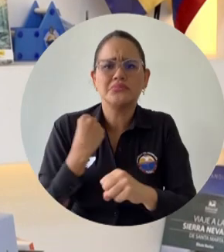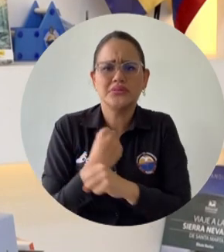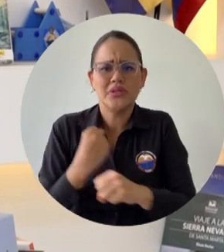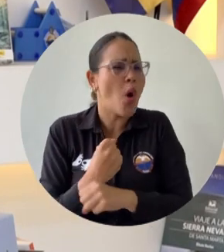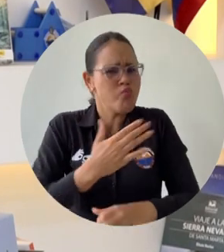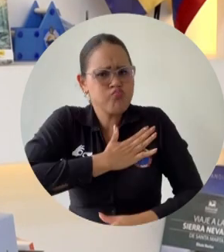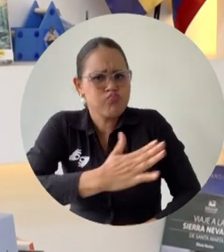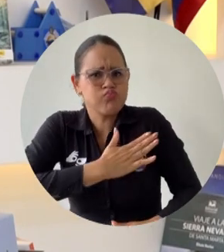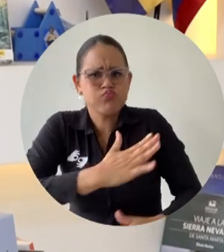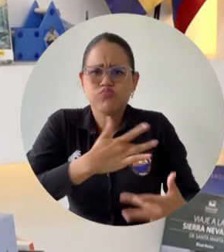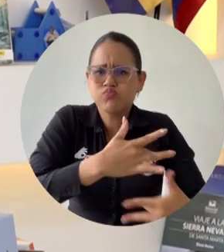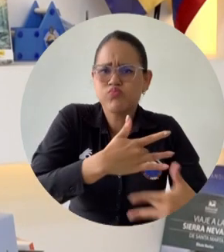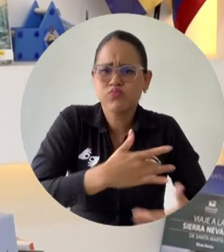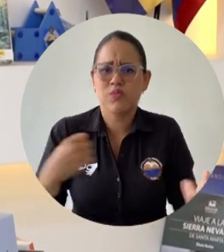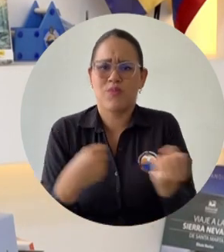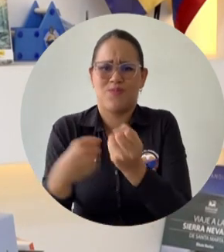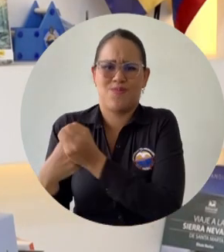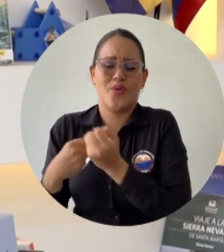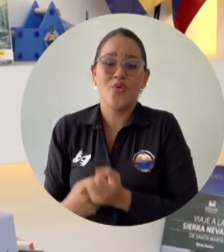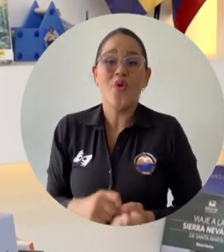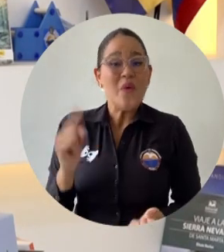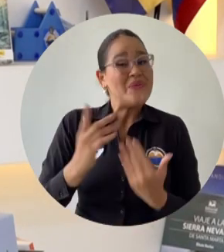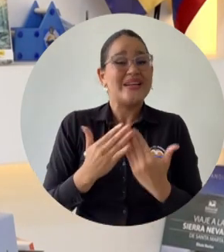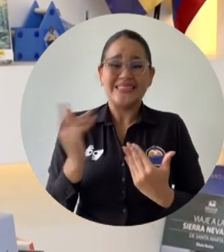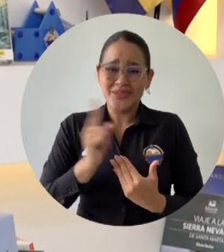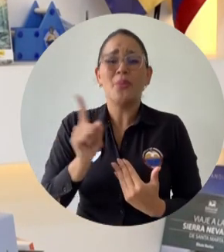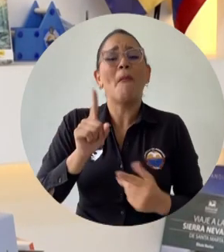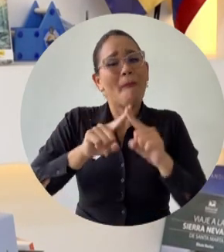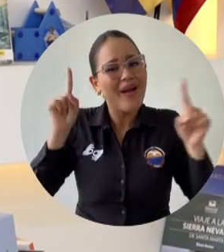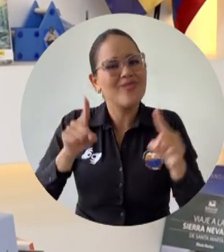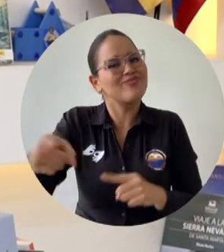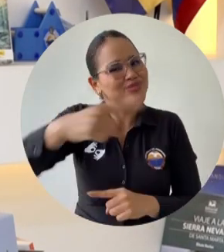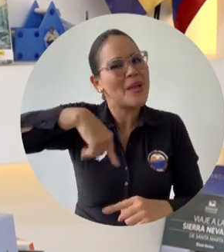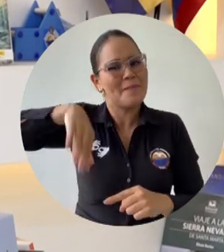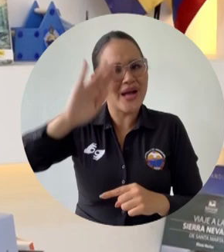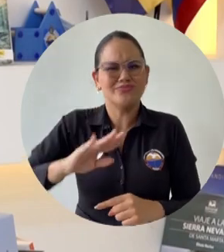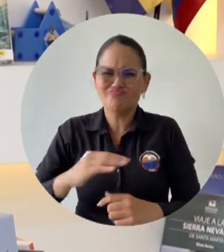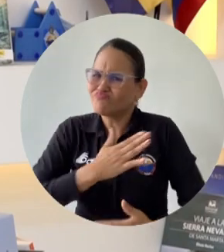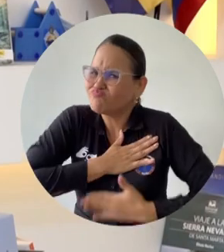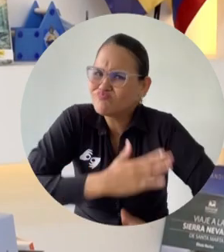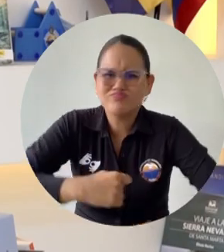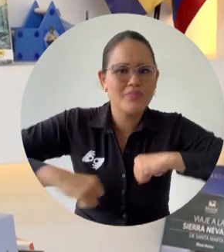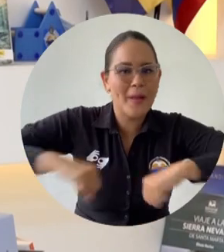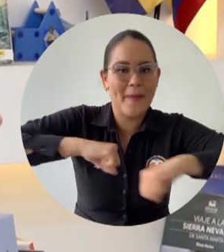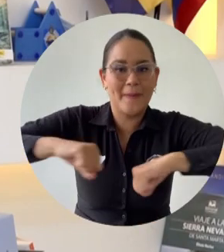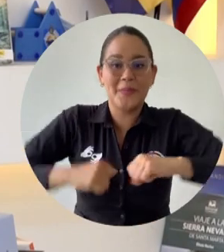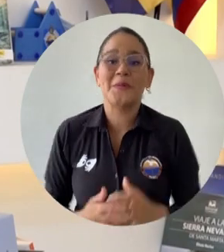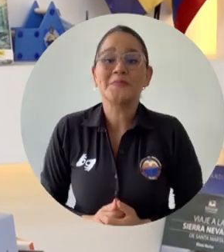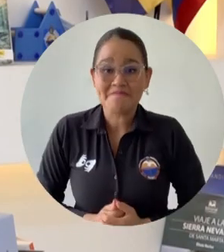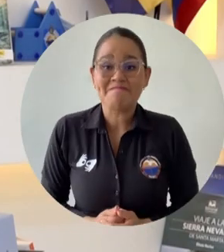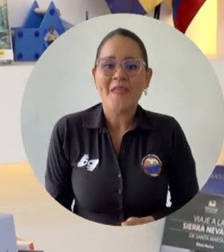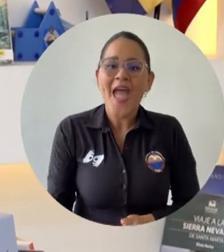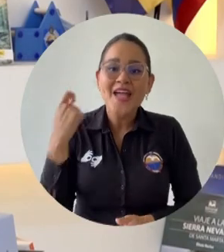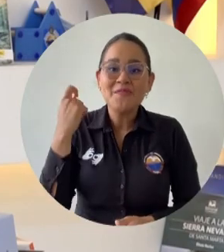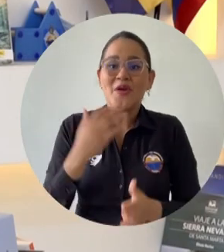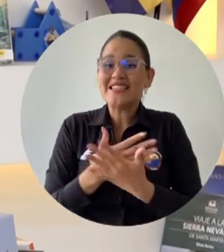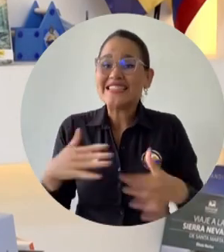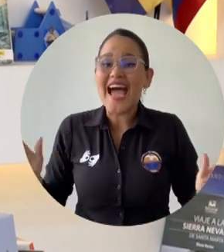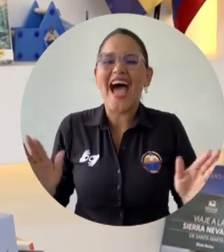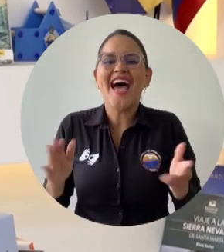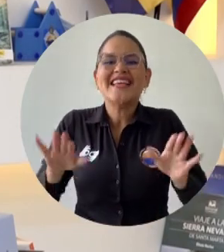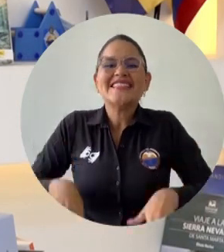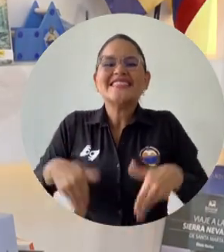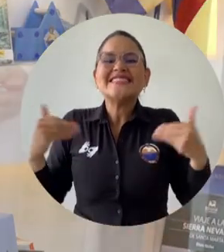universidad. No fue fácil, pero ustedes estuvieron ahí siempre caminando la vía esta. Ahorita, recientemente pudimos inaugurar